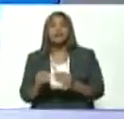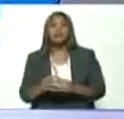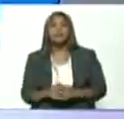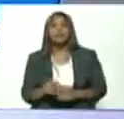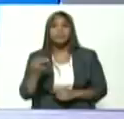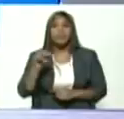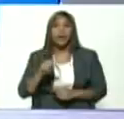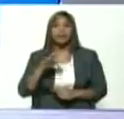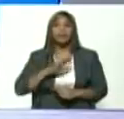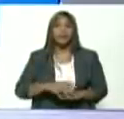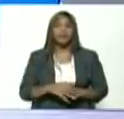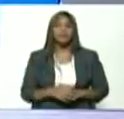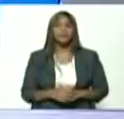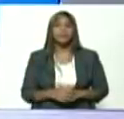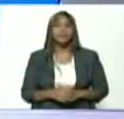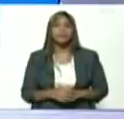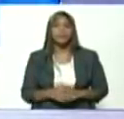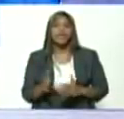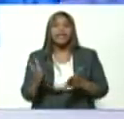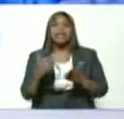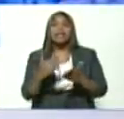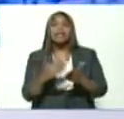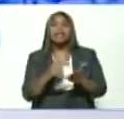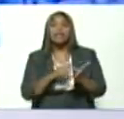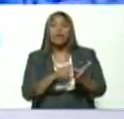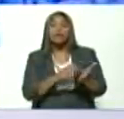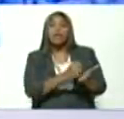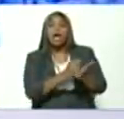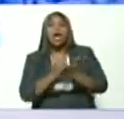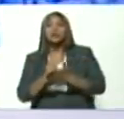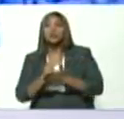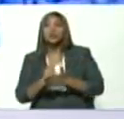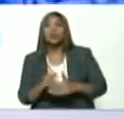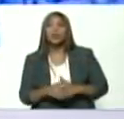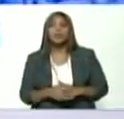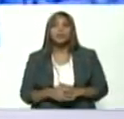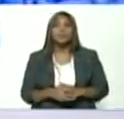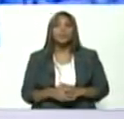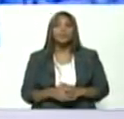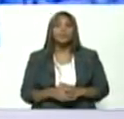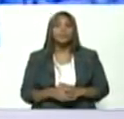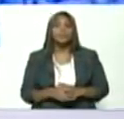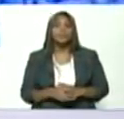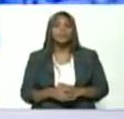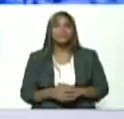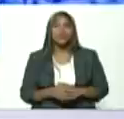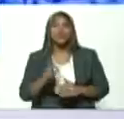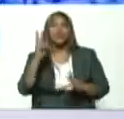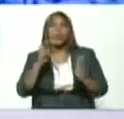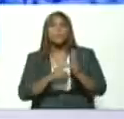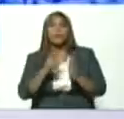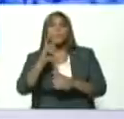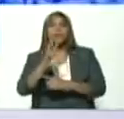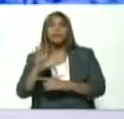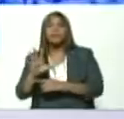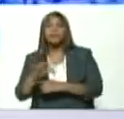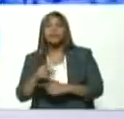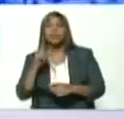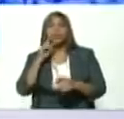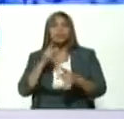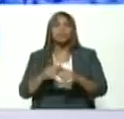tenemos un libro guía dos mil veinticinco y más cinco objetivos